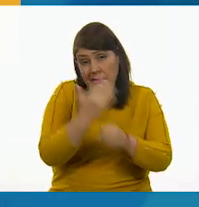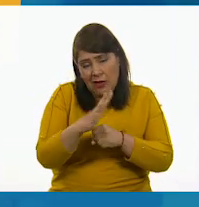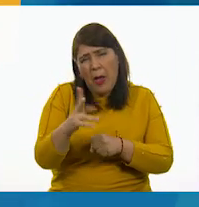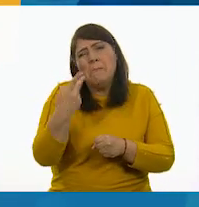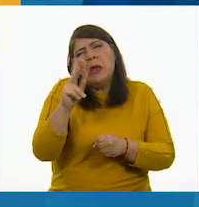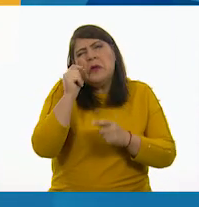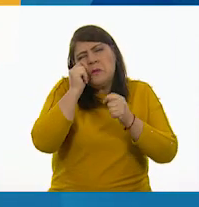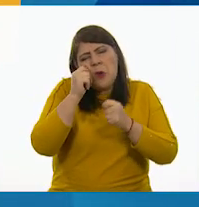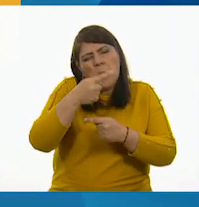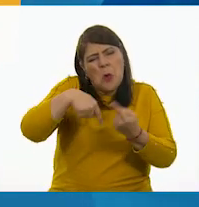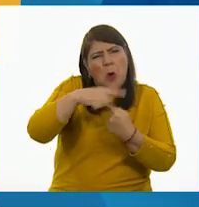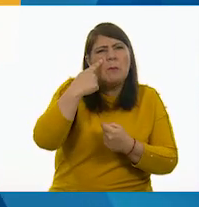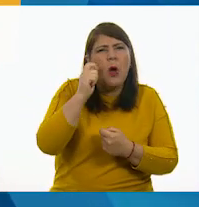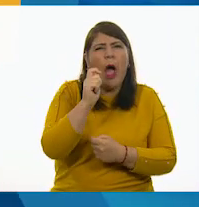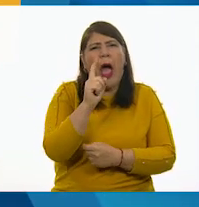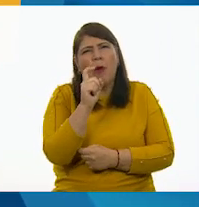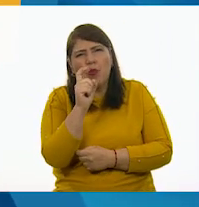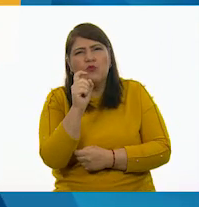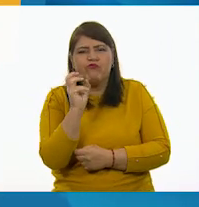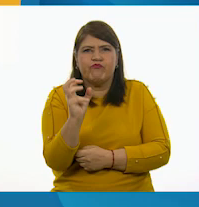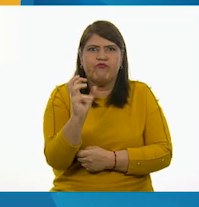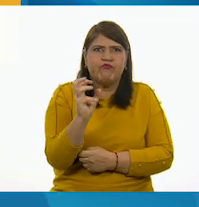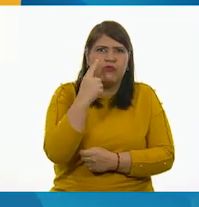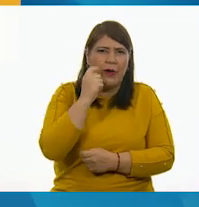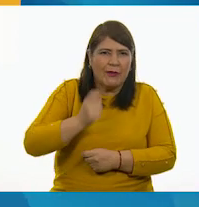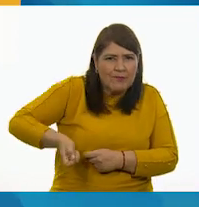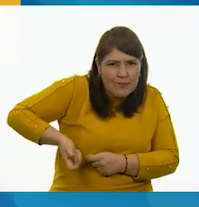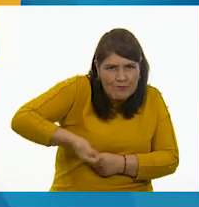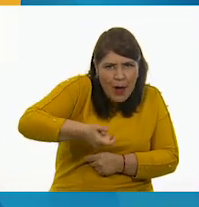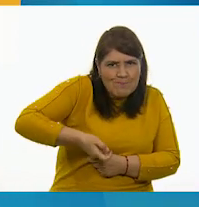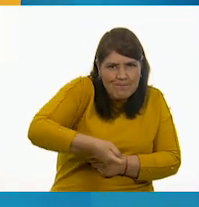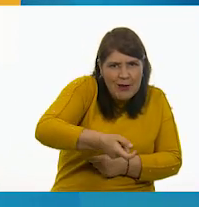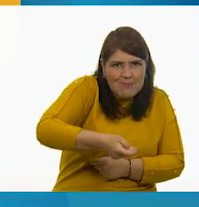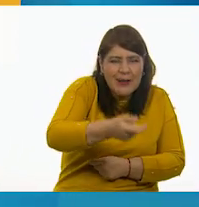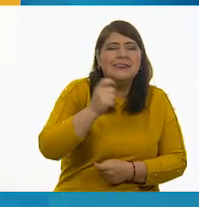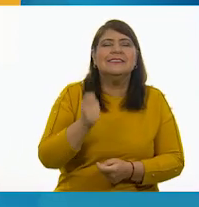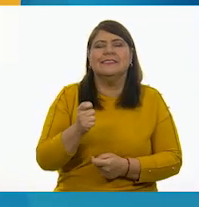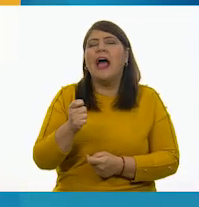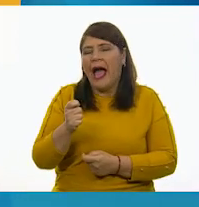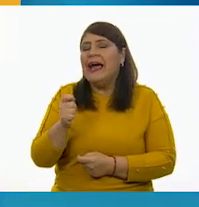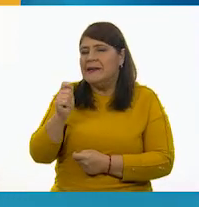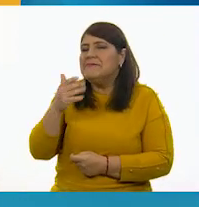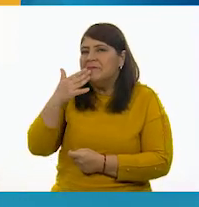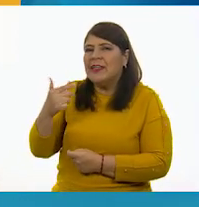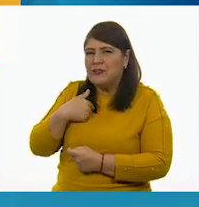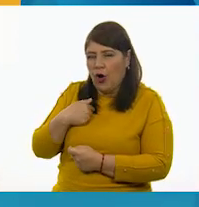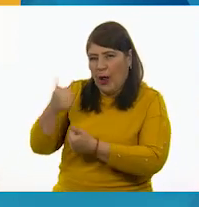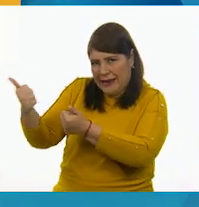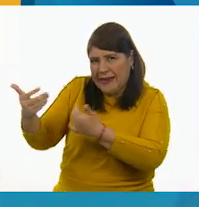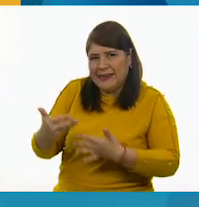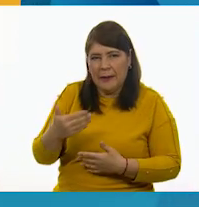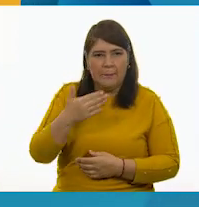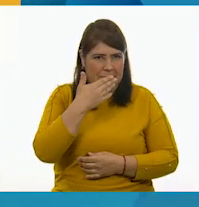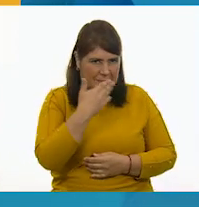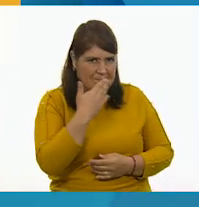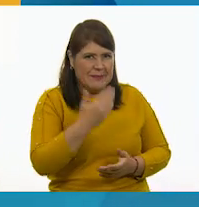menos, este, echamos unas, este, agüitas contra bombochas. Bueno, está bien, voy por ella, ¿eh? Ándale, pues.